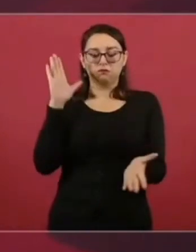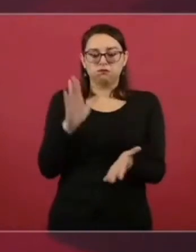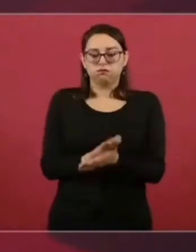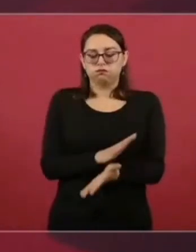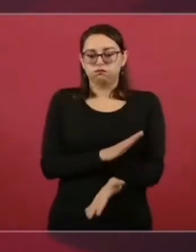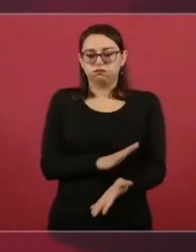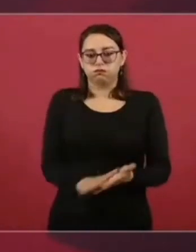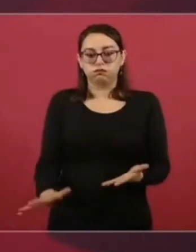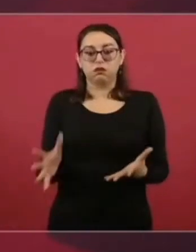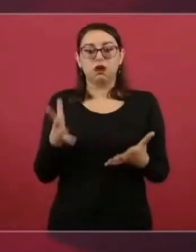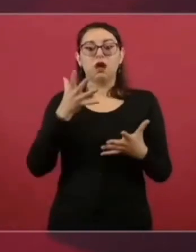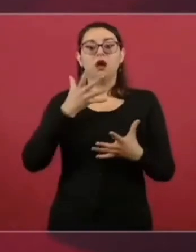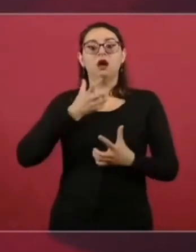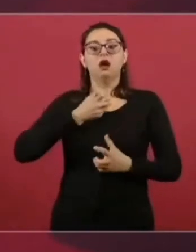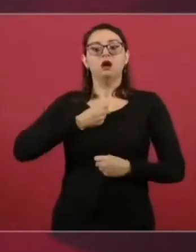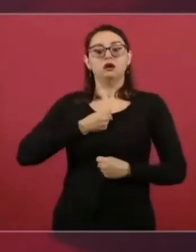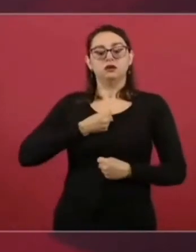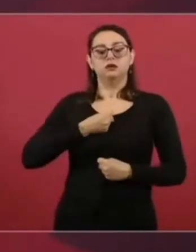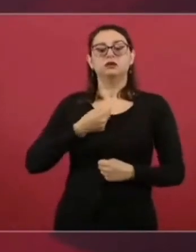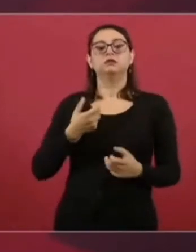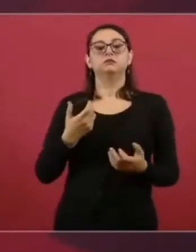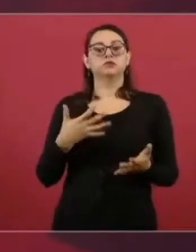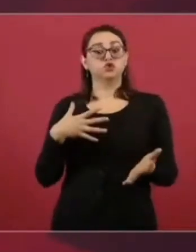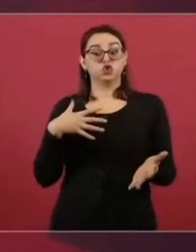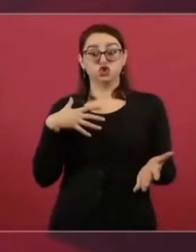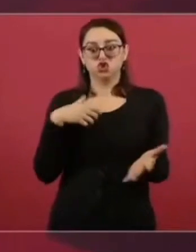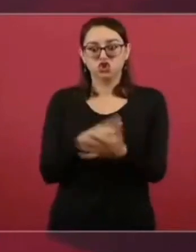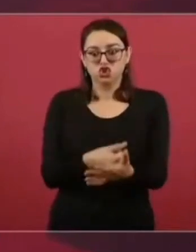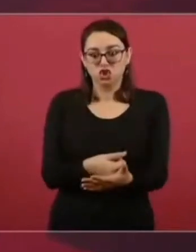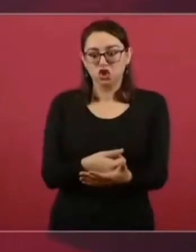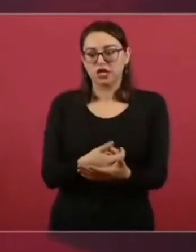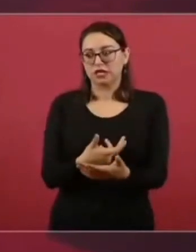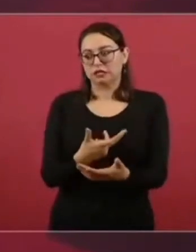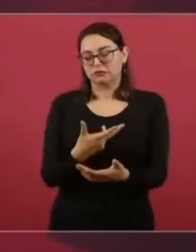choques, entonces estamos